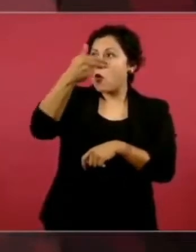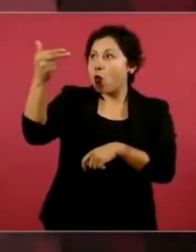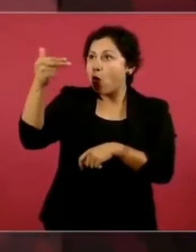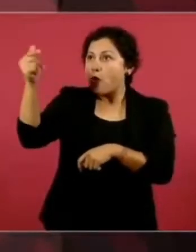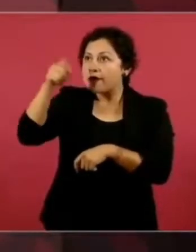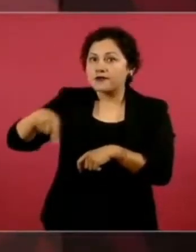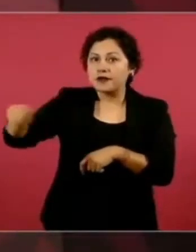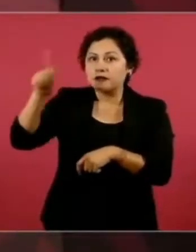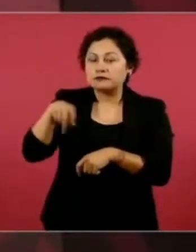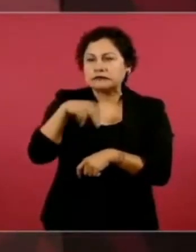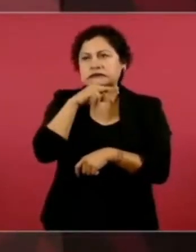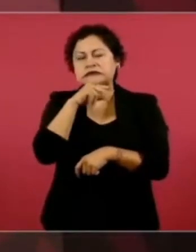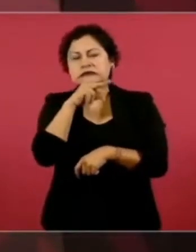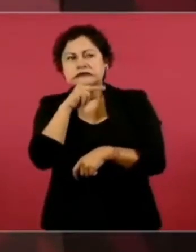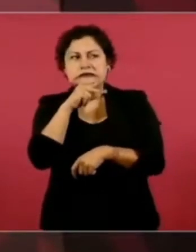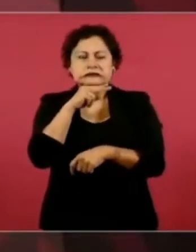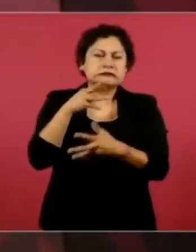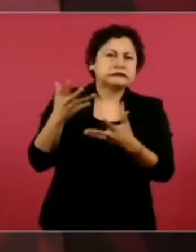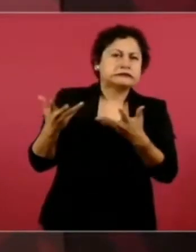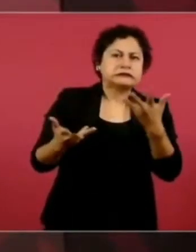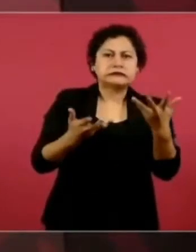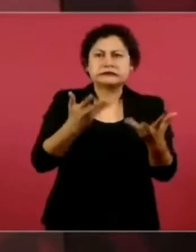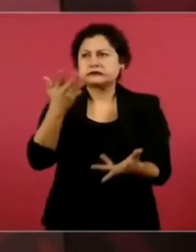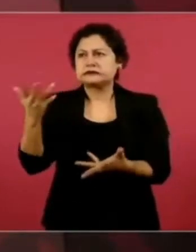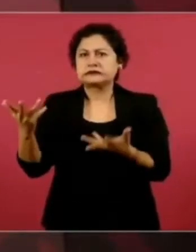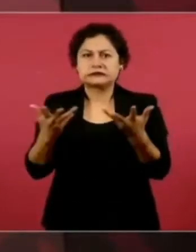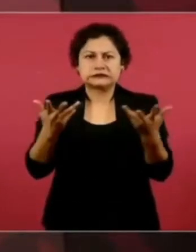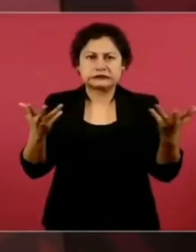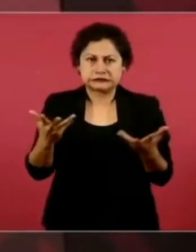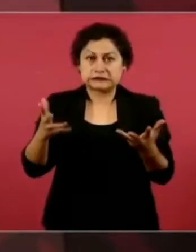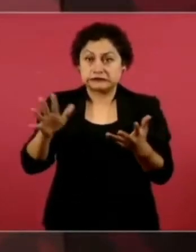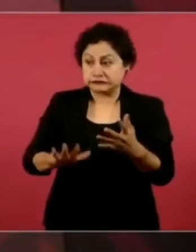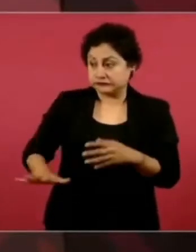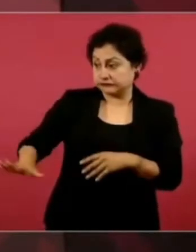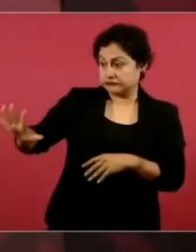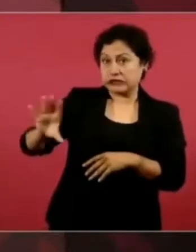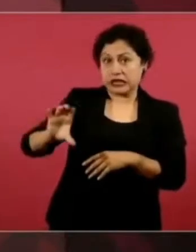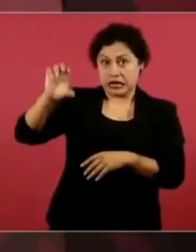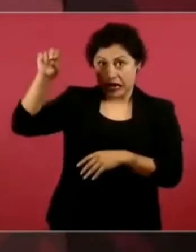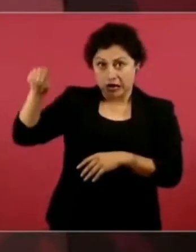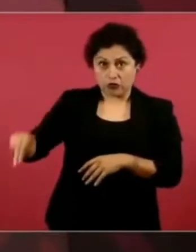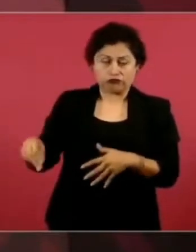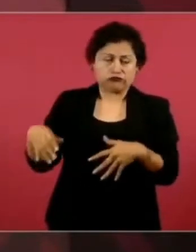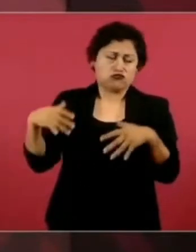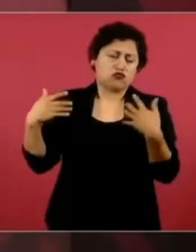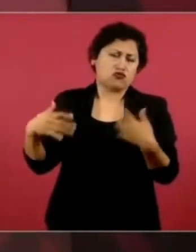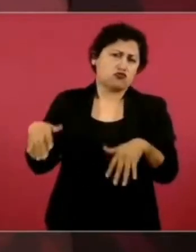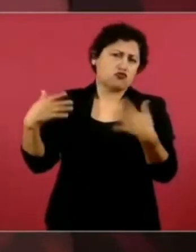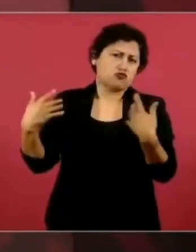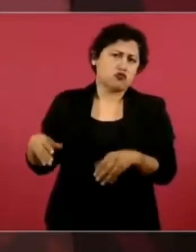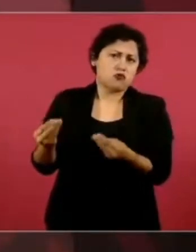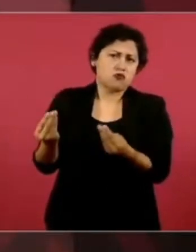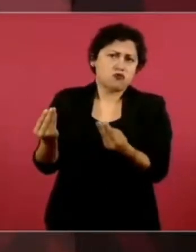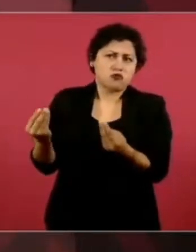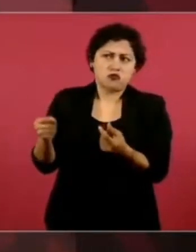y de toda la Riviera Maya, porque